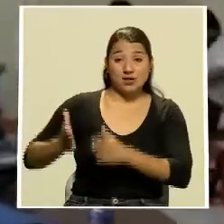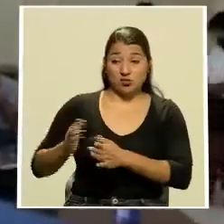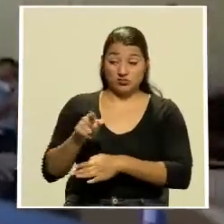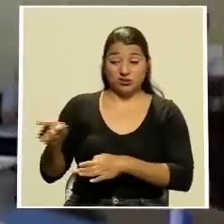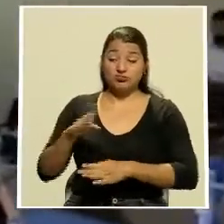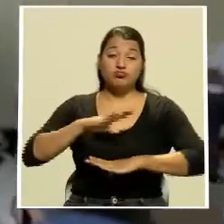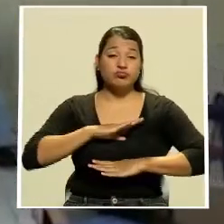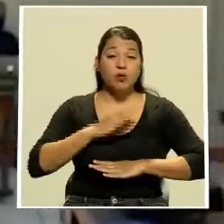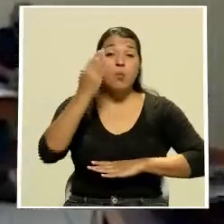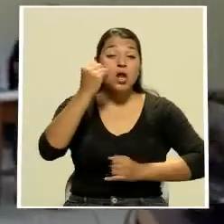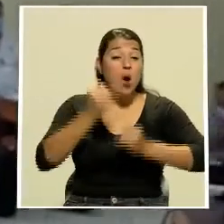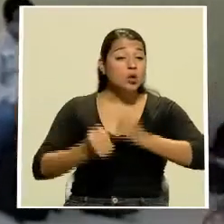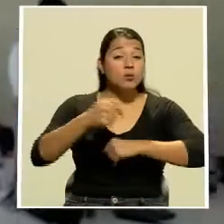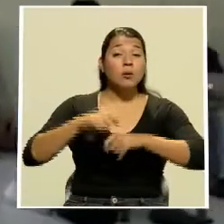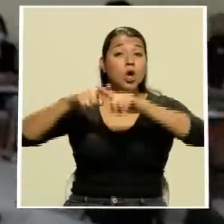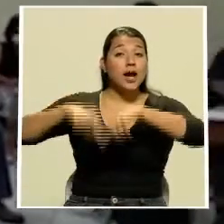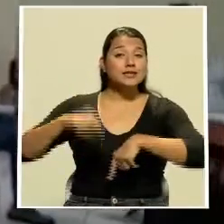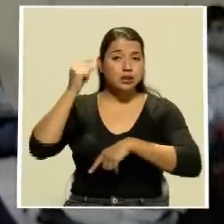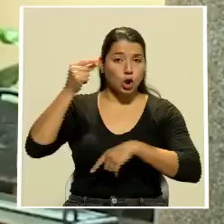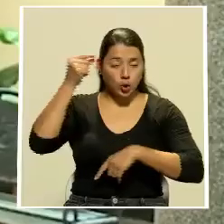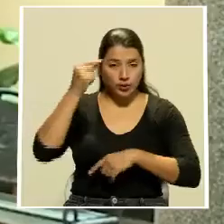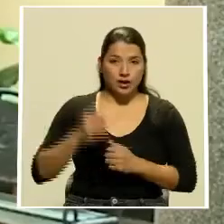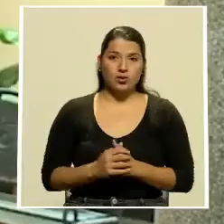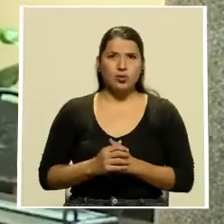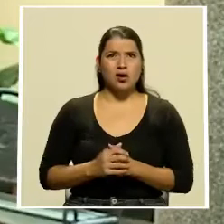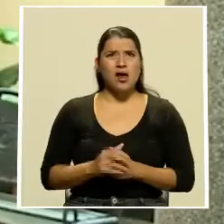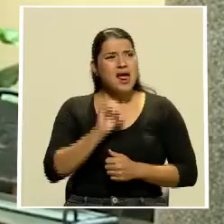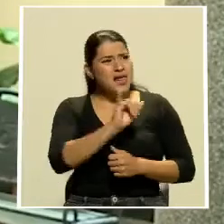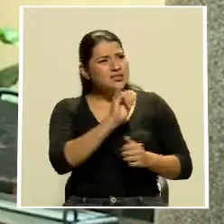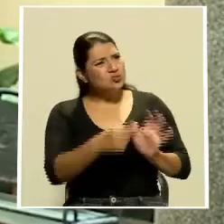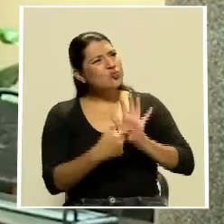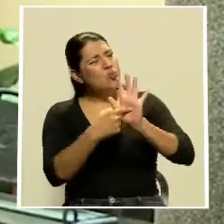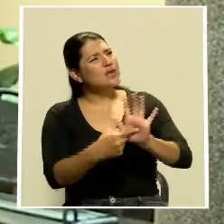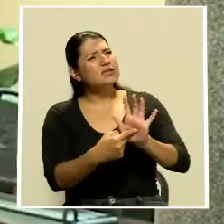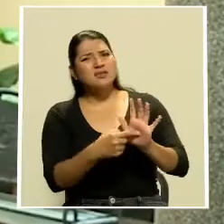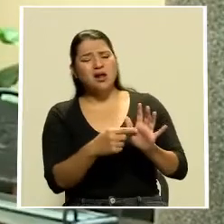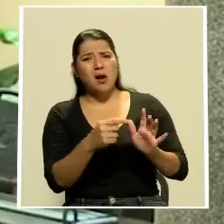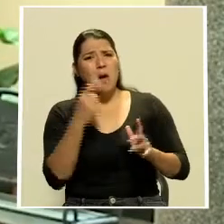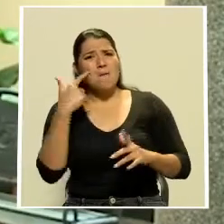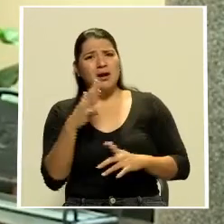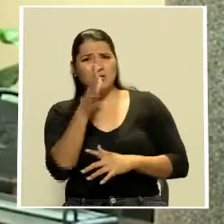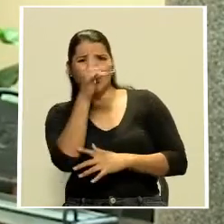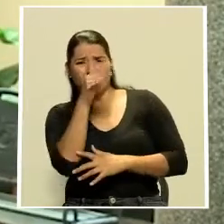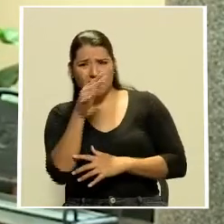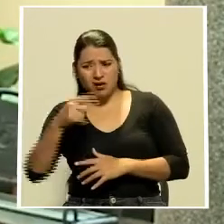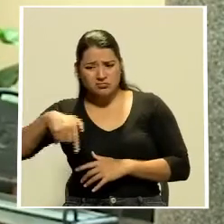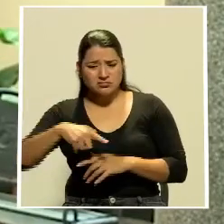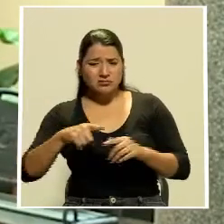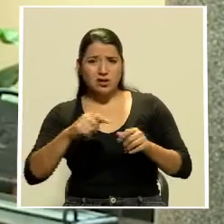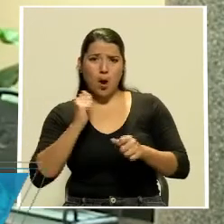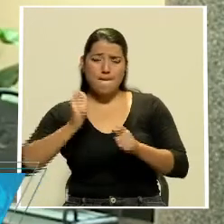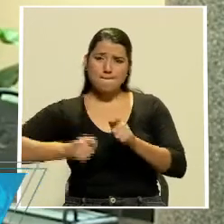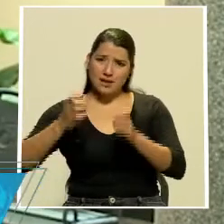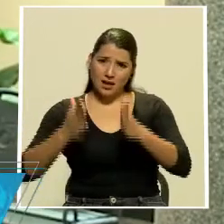fue cancelada a última hora. Esto es una muestra más de la burla que le han hecho al sector pesquero durante estos dos años a